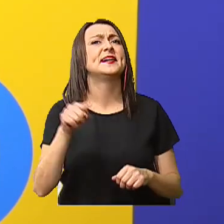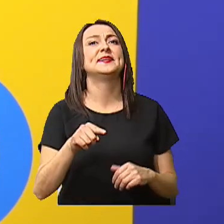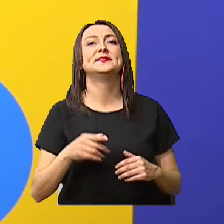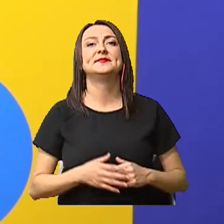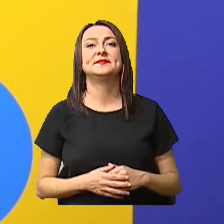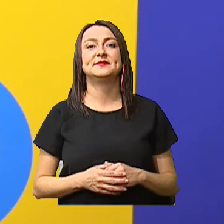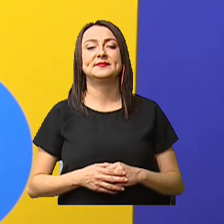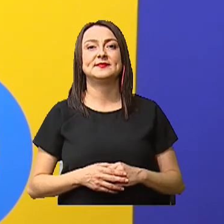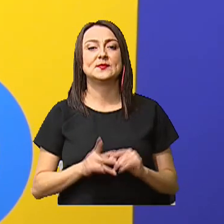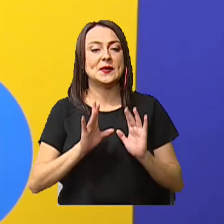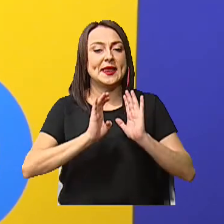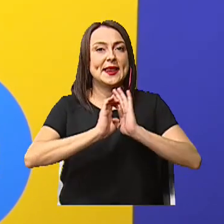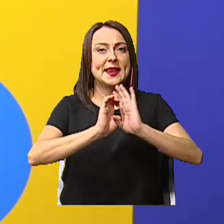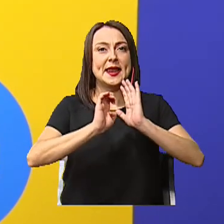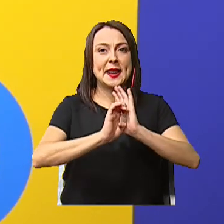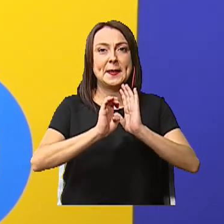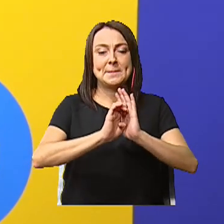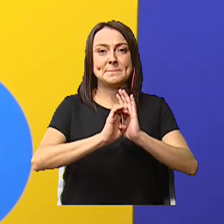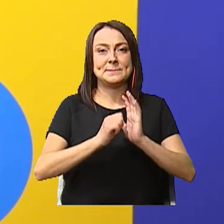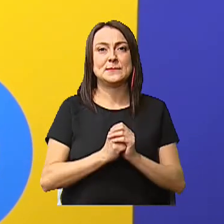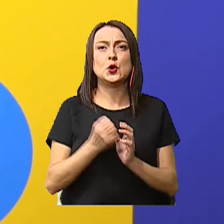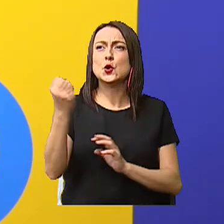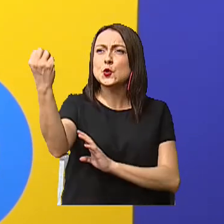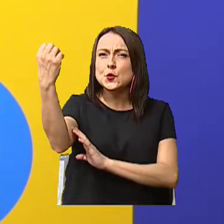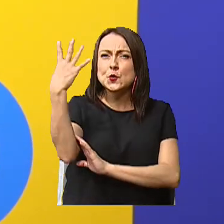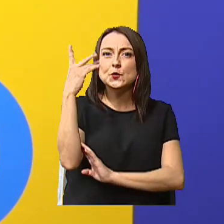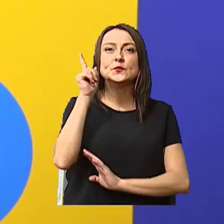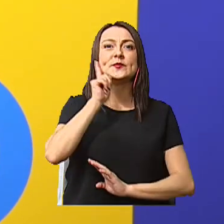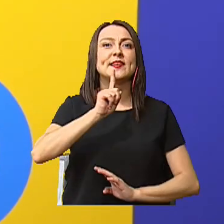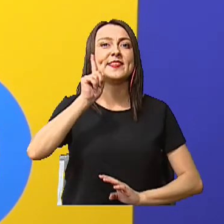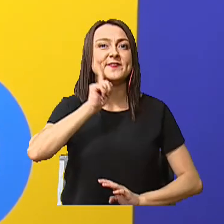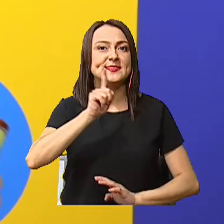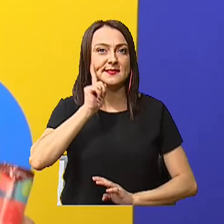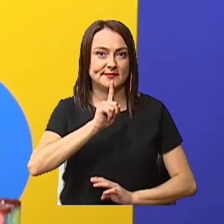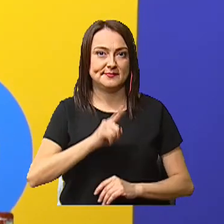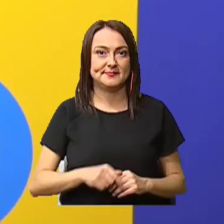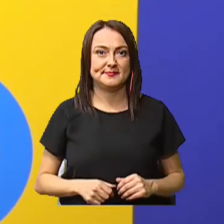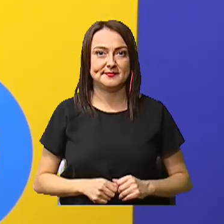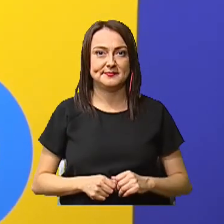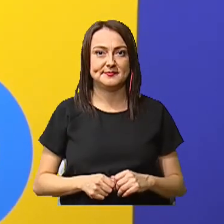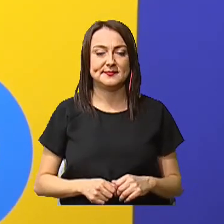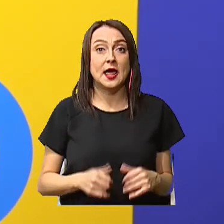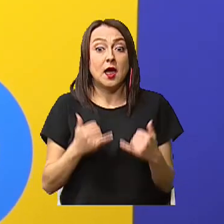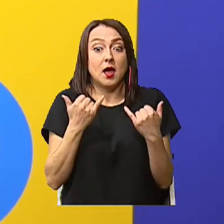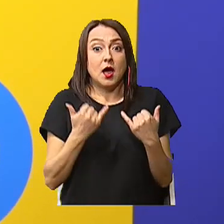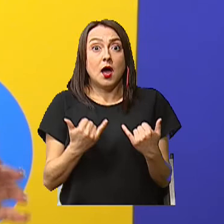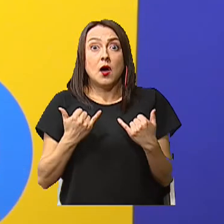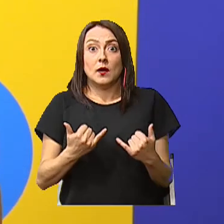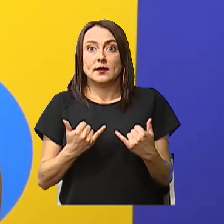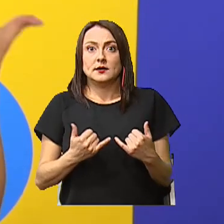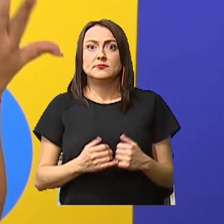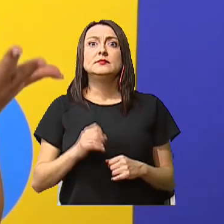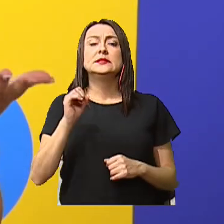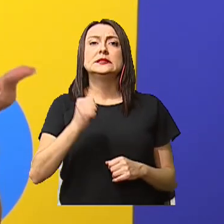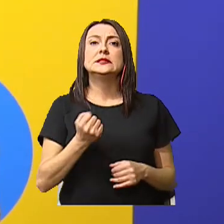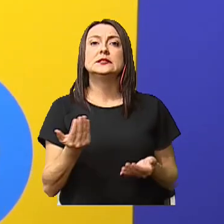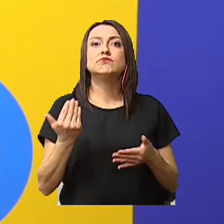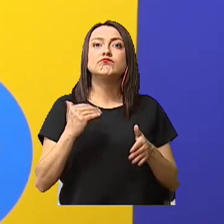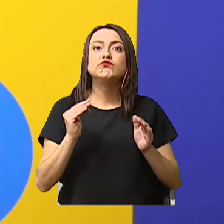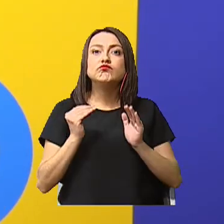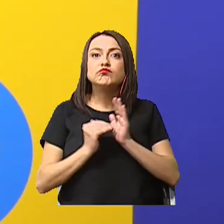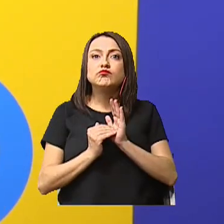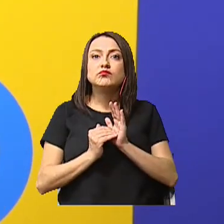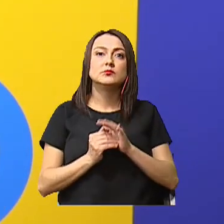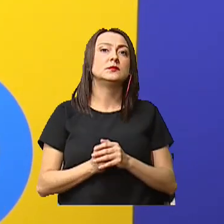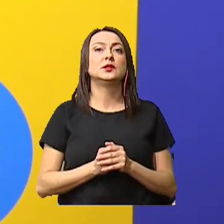Un ejemplo De dispositivo De luz Artificial Ahora sí Retomando